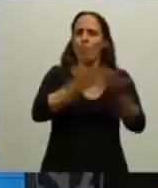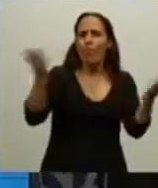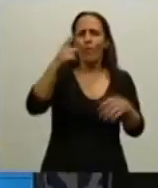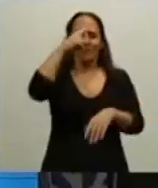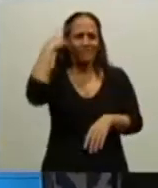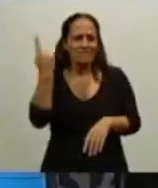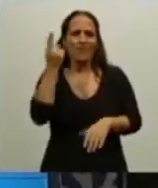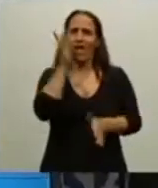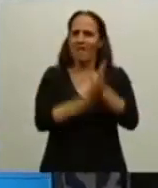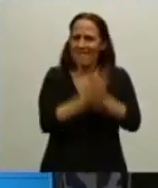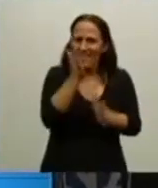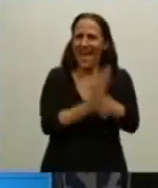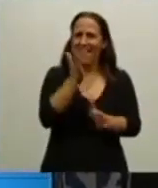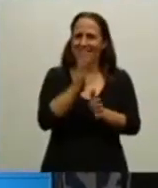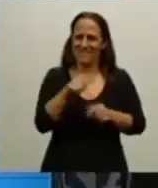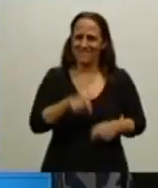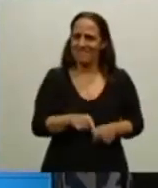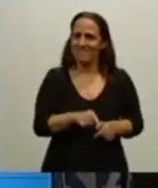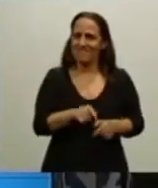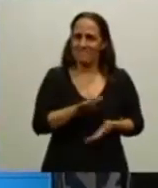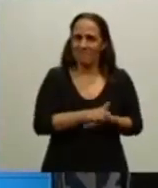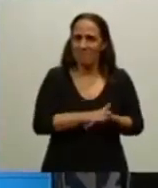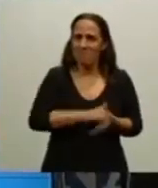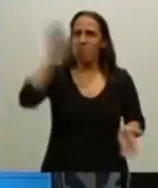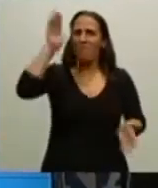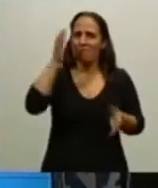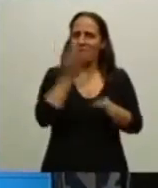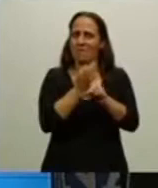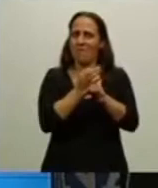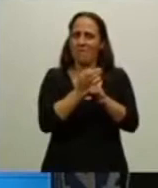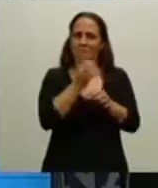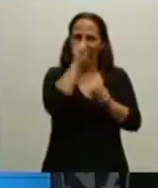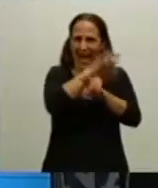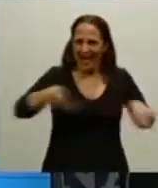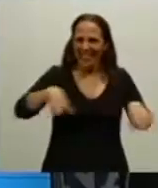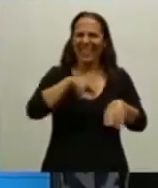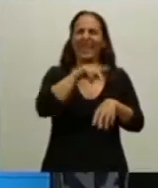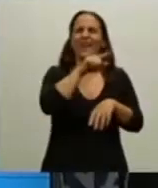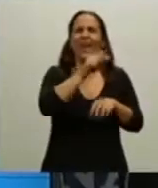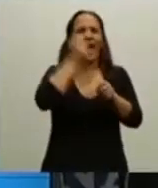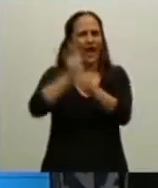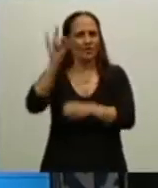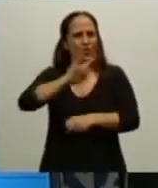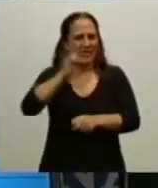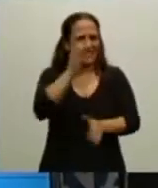desde que los niños van al preescolar hasta que terminan la universidad,